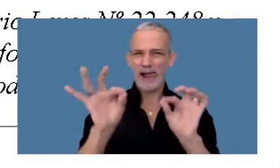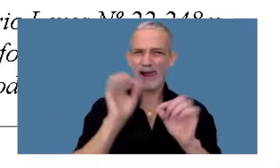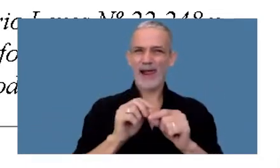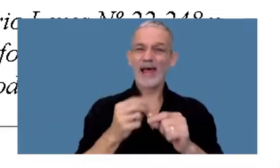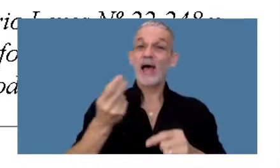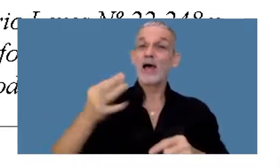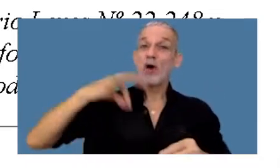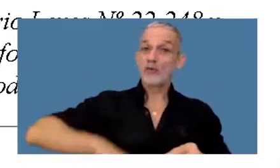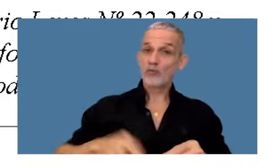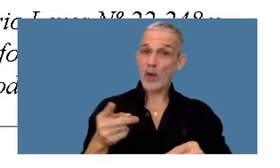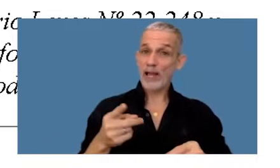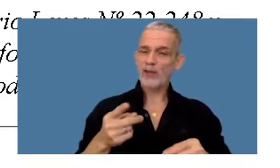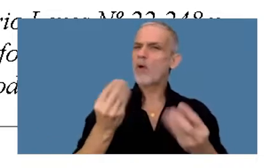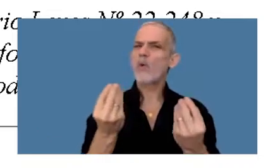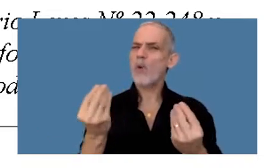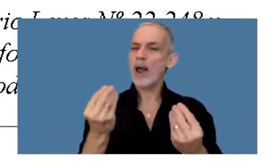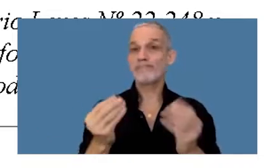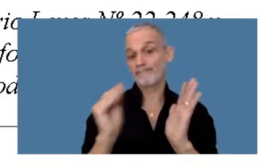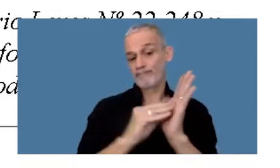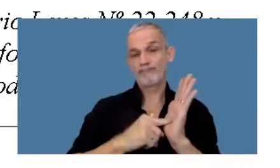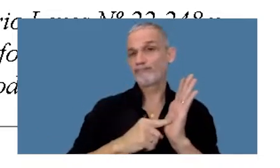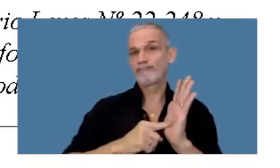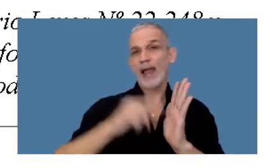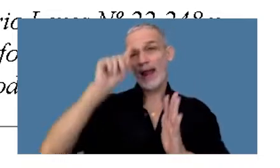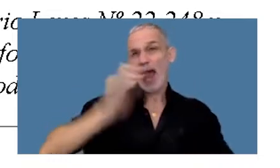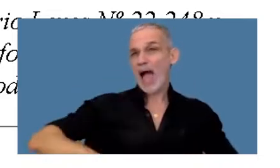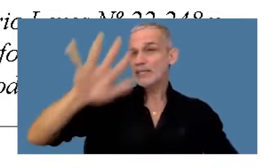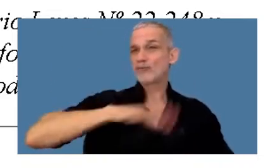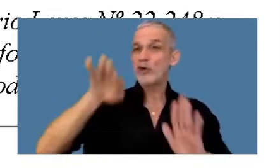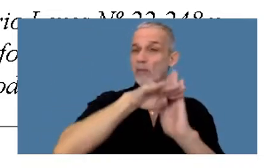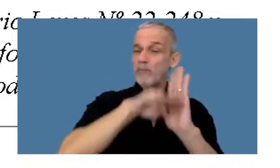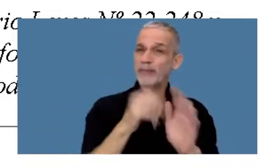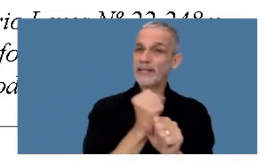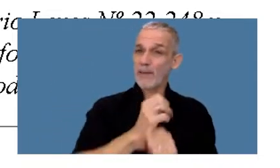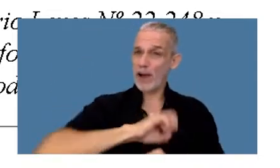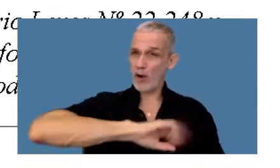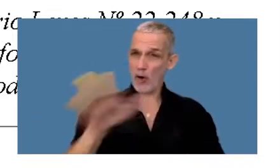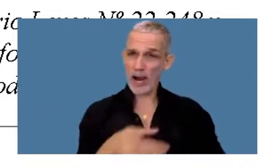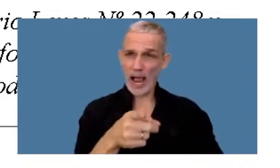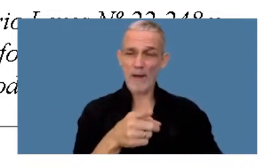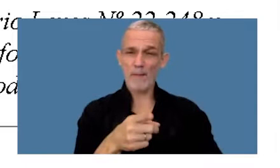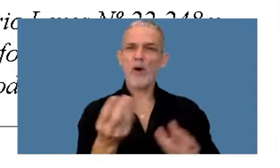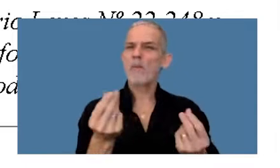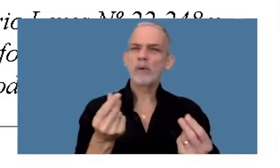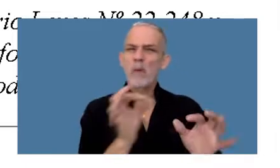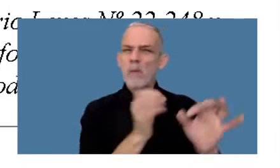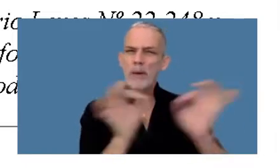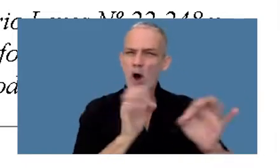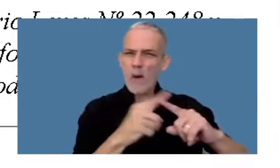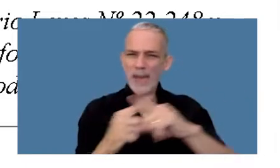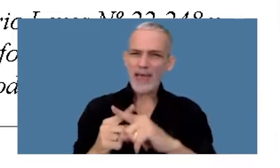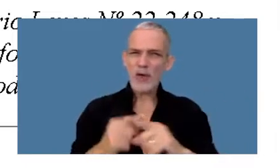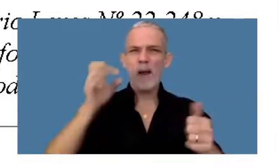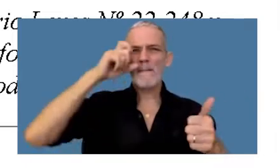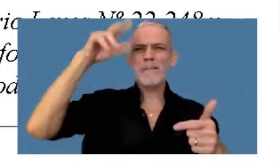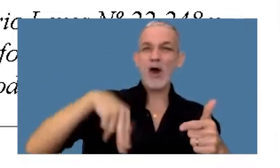remuneración será la que fija el régimen nacional de trabajo agrario, los montos promedios para peón